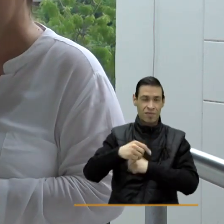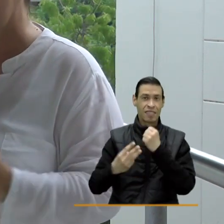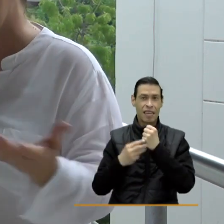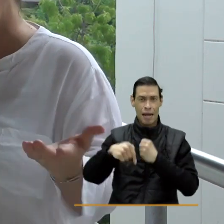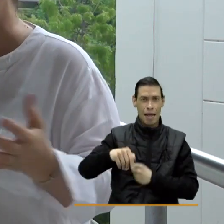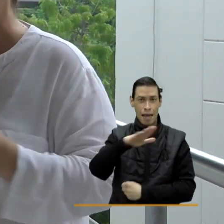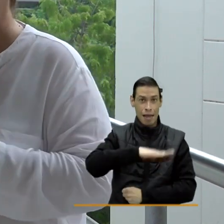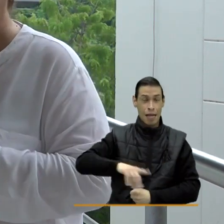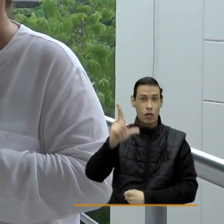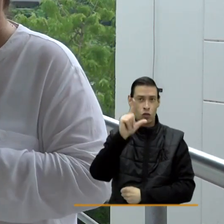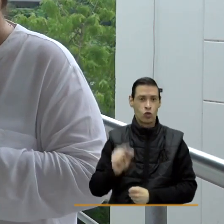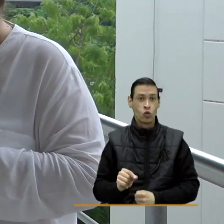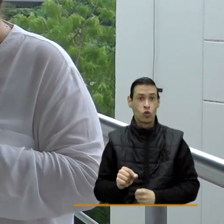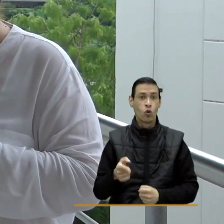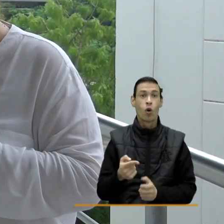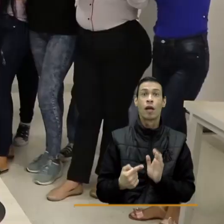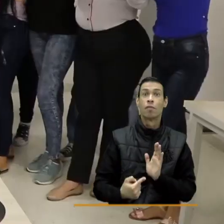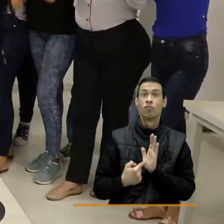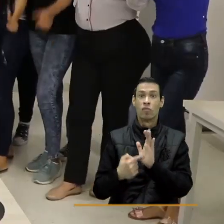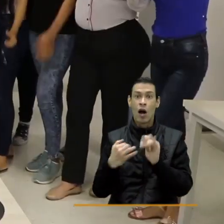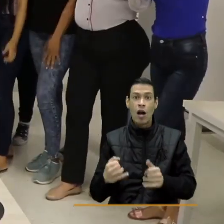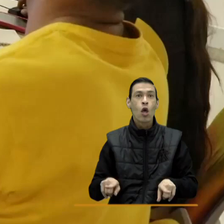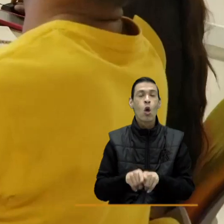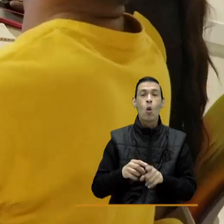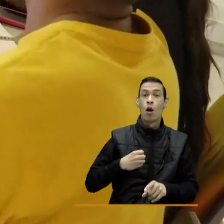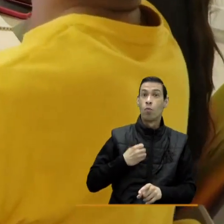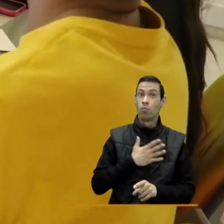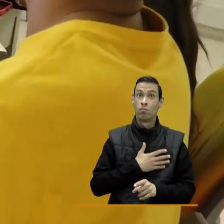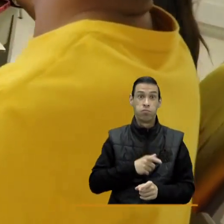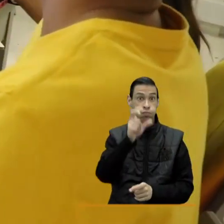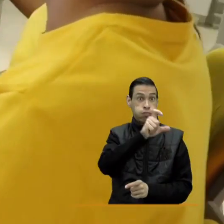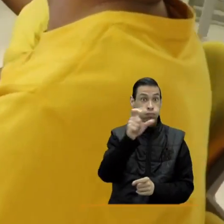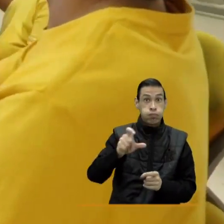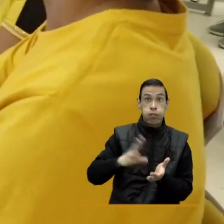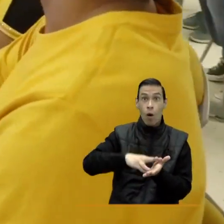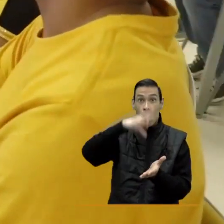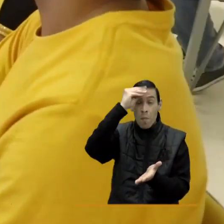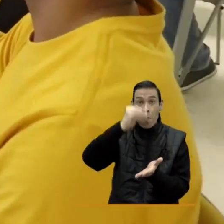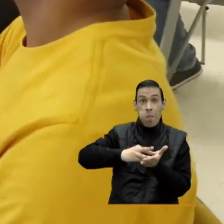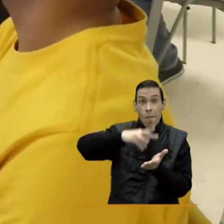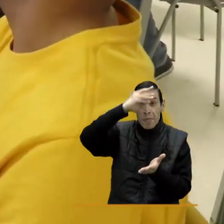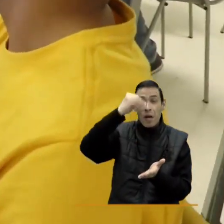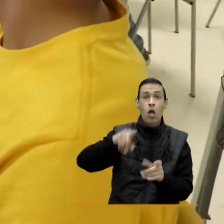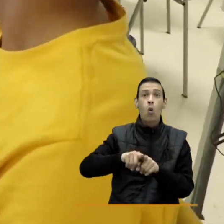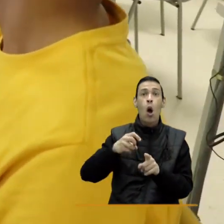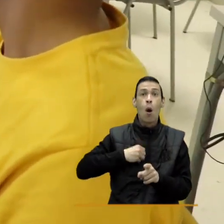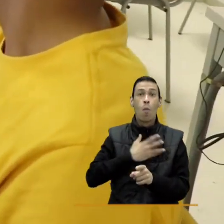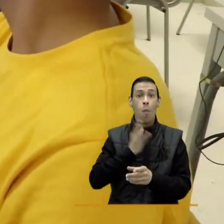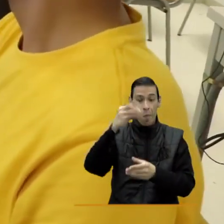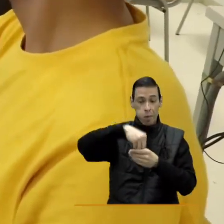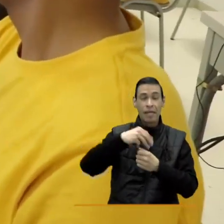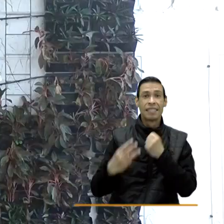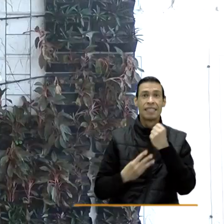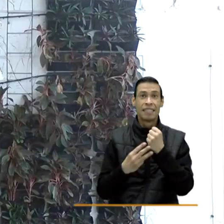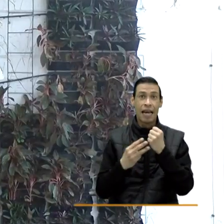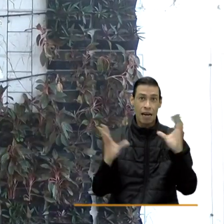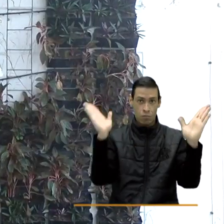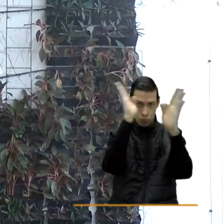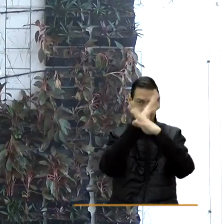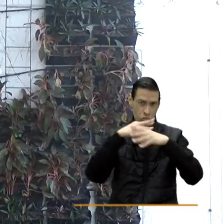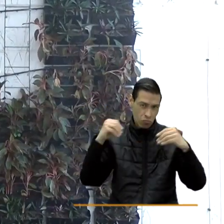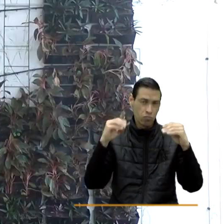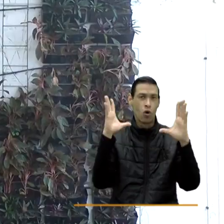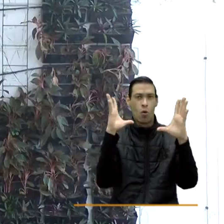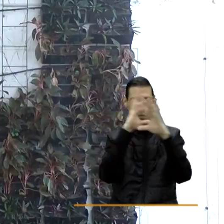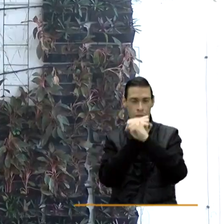Regional Sucre. Él nos va a contar cuáles son esas oportunidades de formación que tienen los sucreños para capacitarse aquí en el SENA en el horario